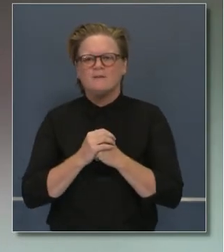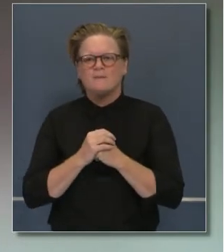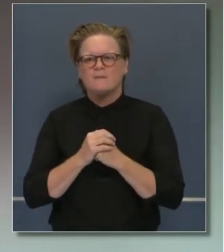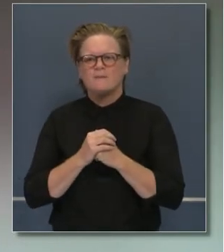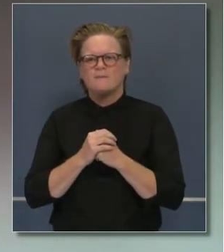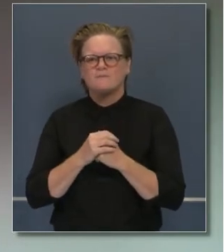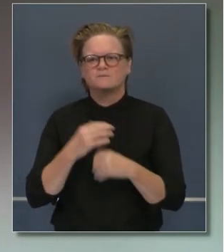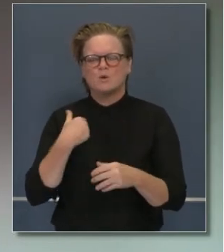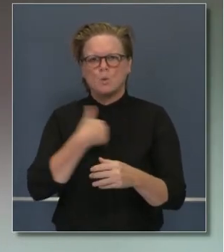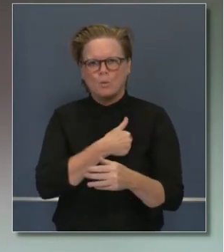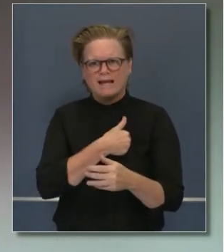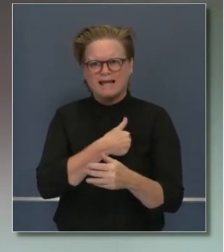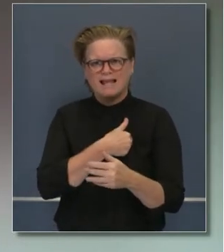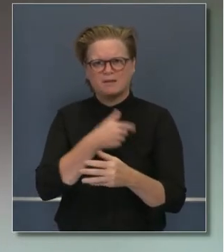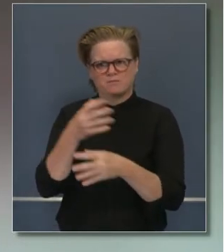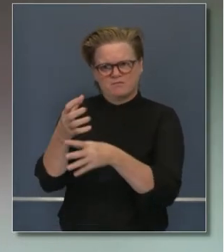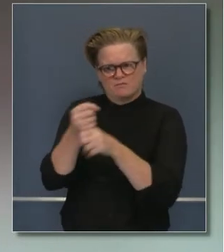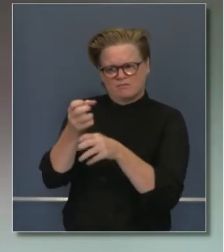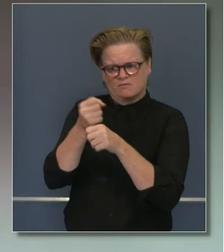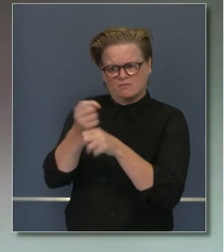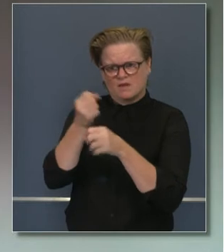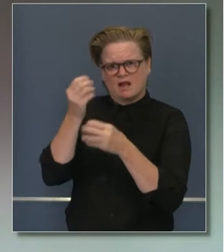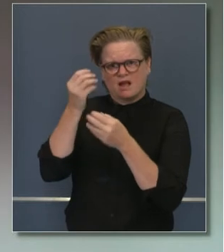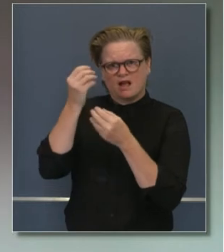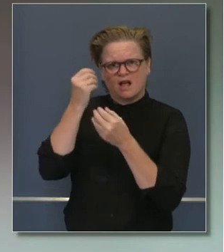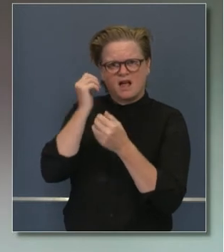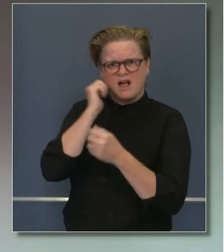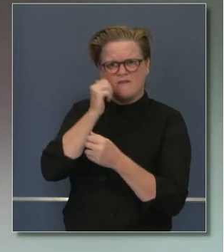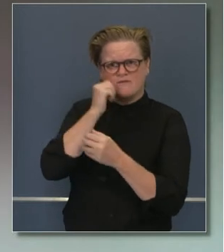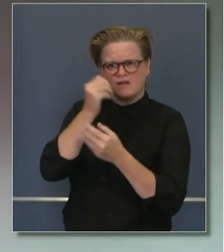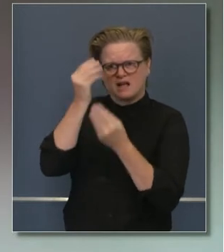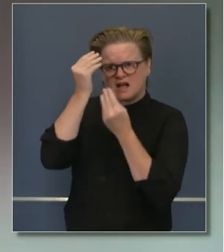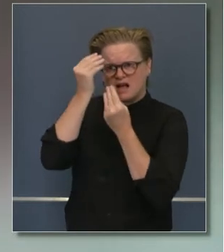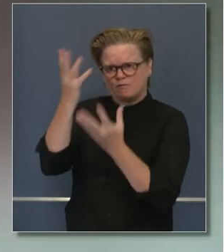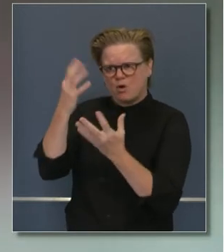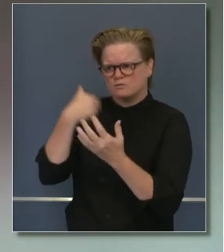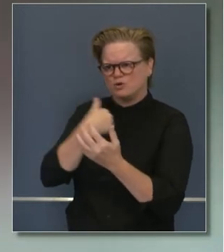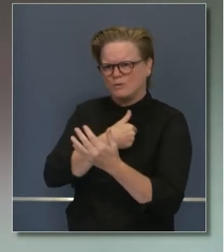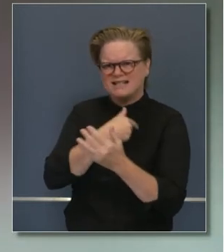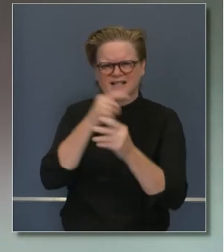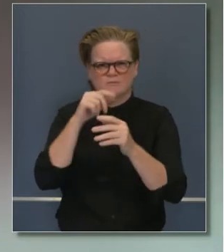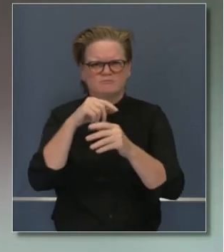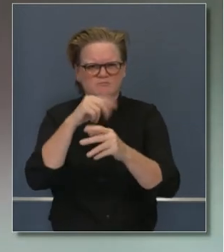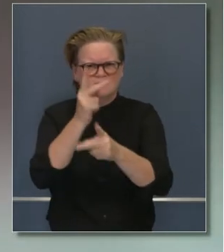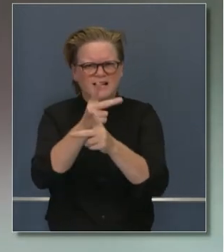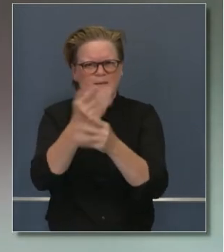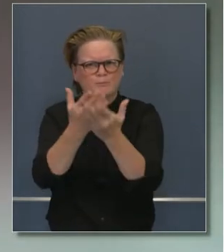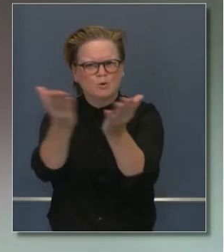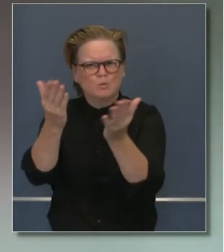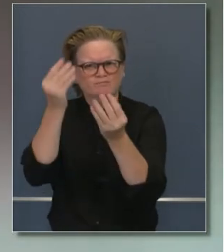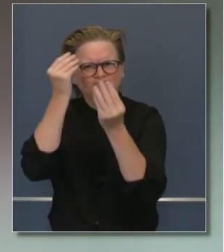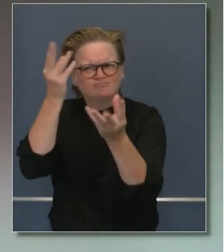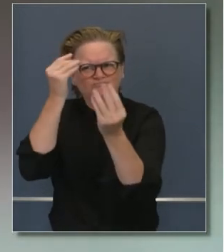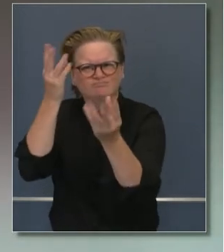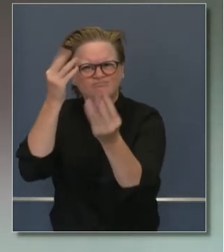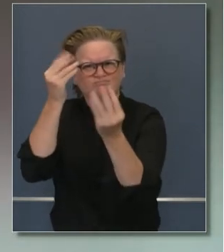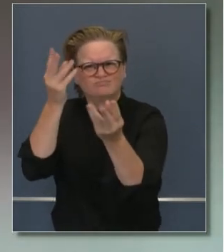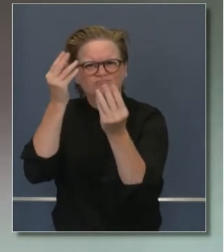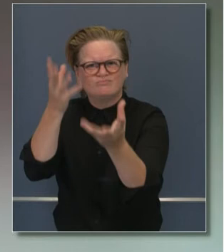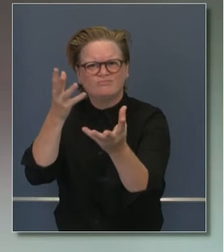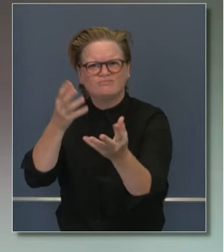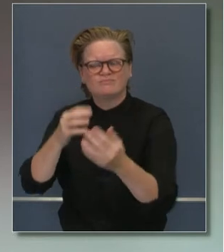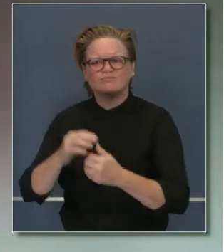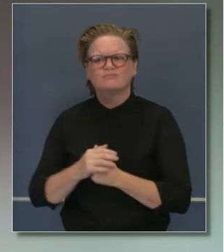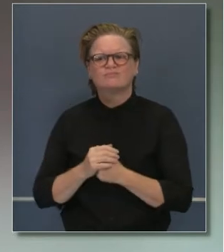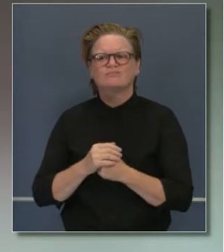actualizados con la información para determinar el movimiento entre niveles de los condados. A California no se le debe tratar en el